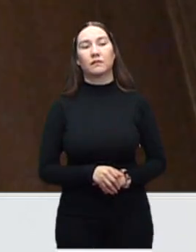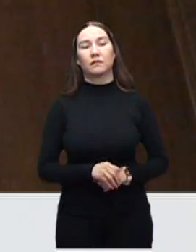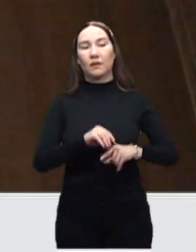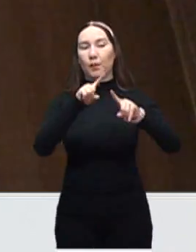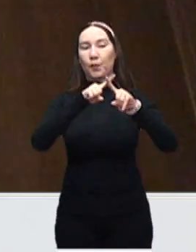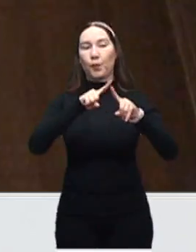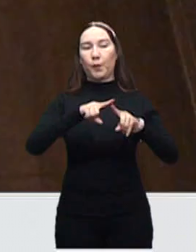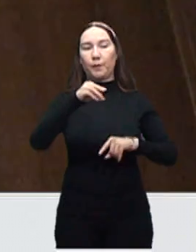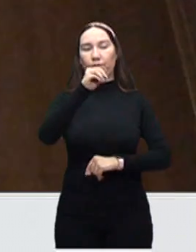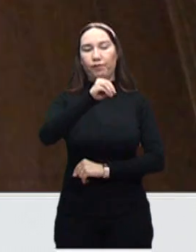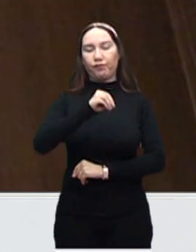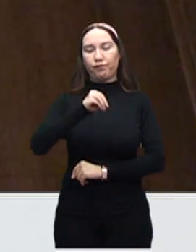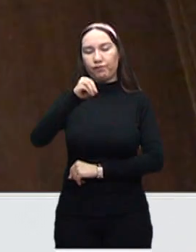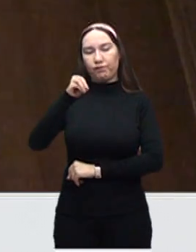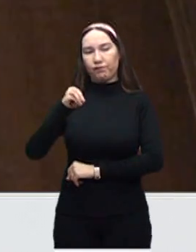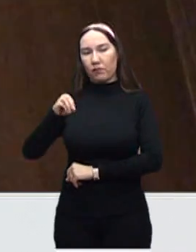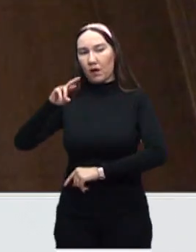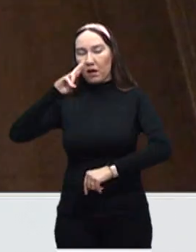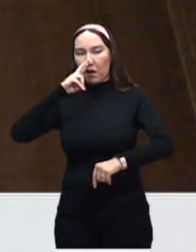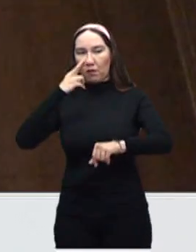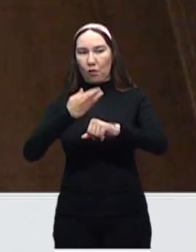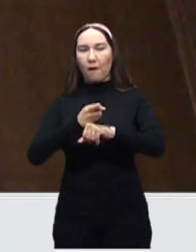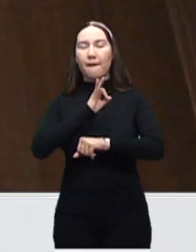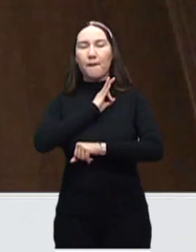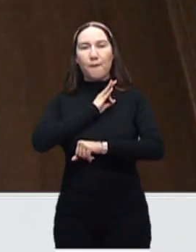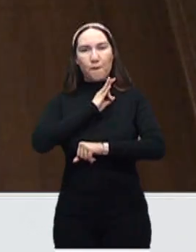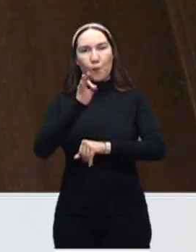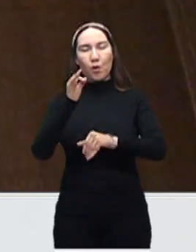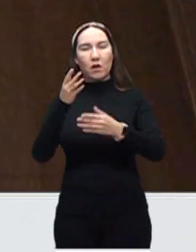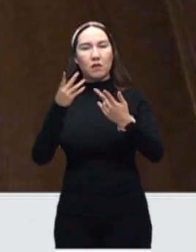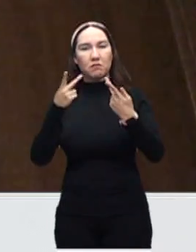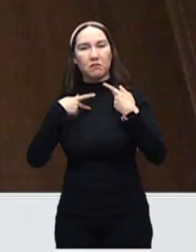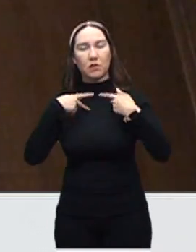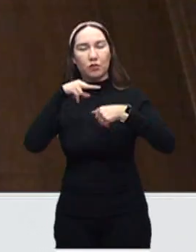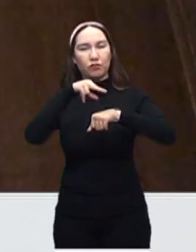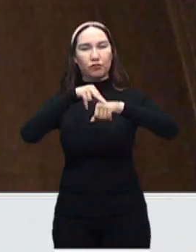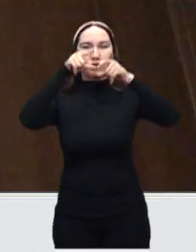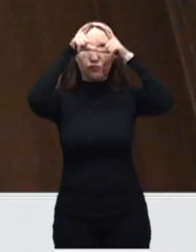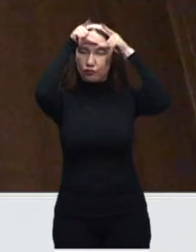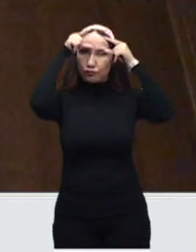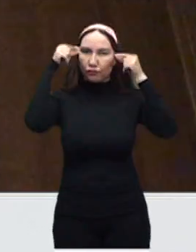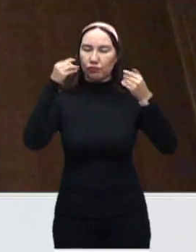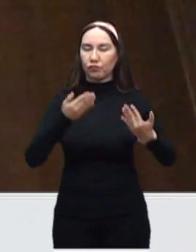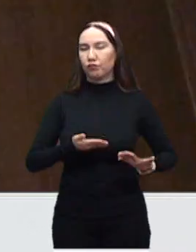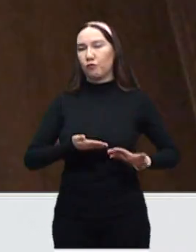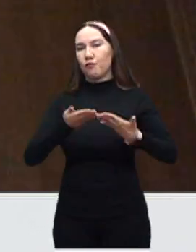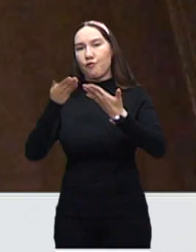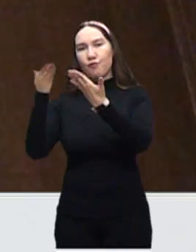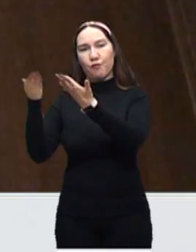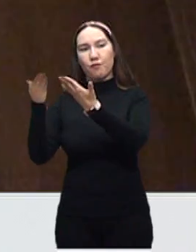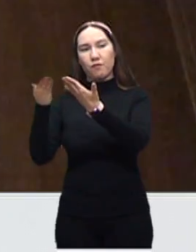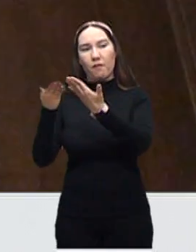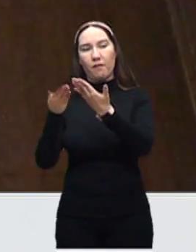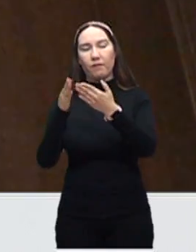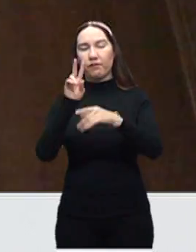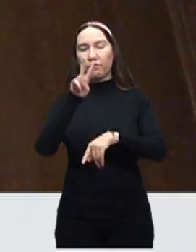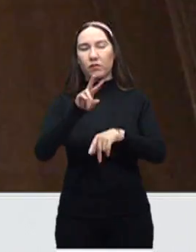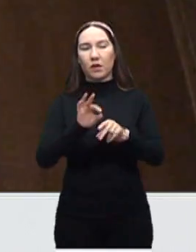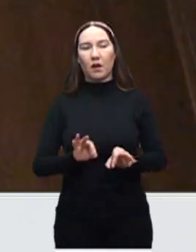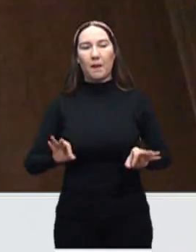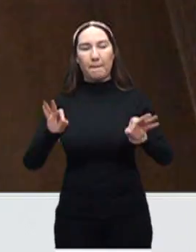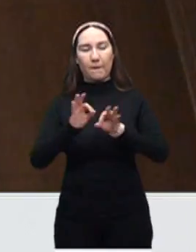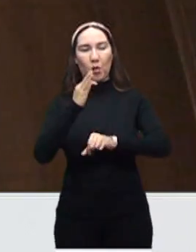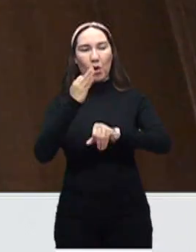esta logística para poder enviar a este personal y creemos que es importante. como se ha hecho, quiero comentarte, Miguel,